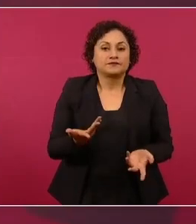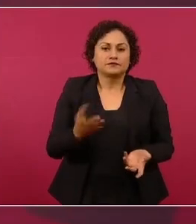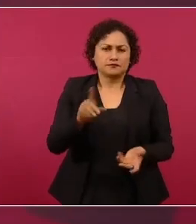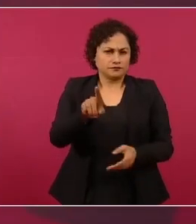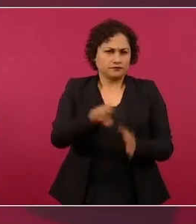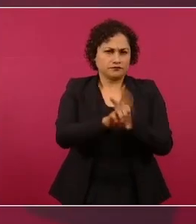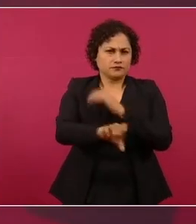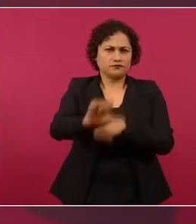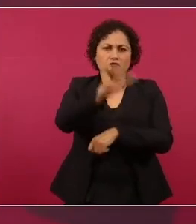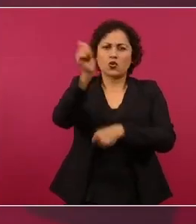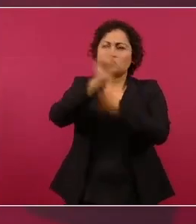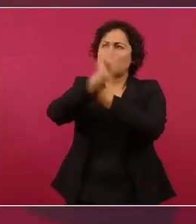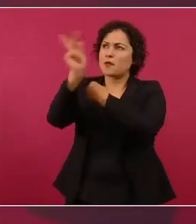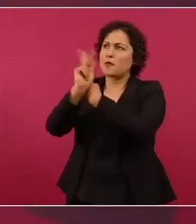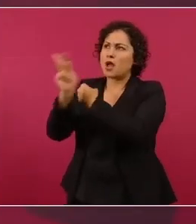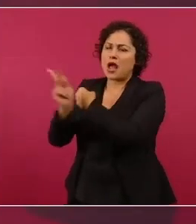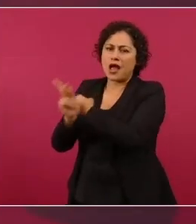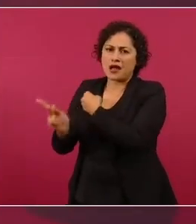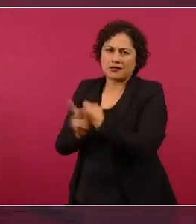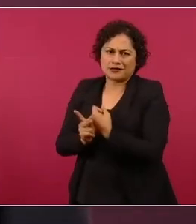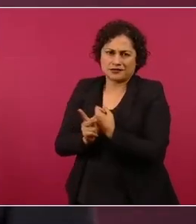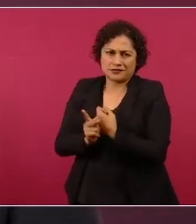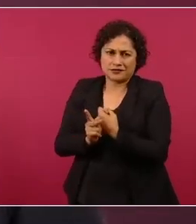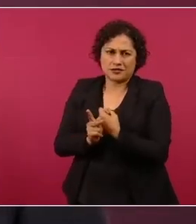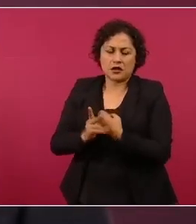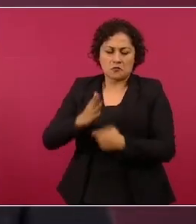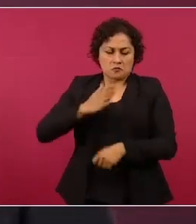decida cuánto va a ganar.